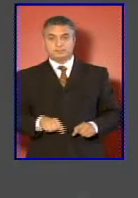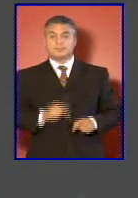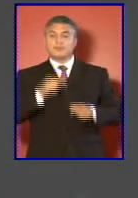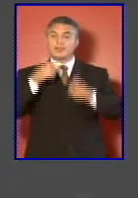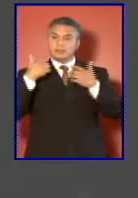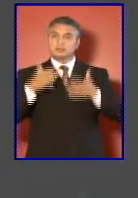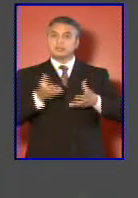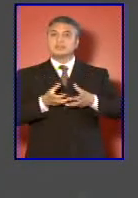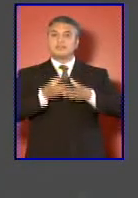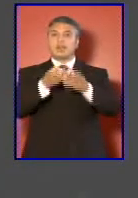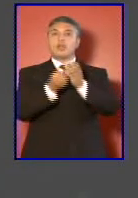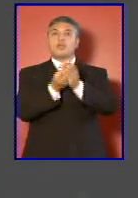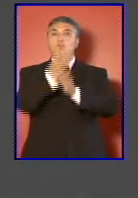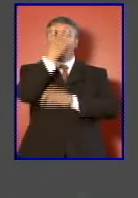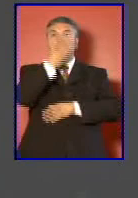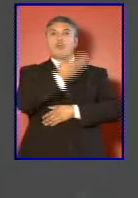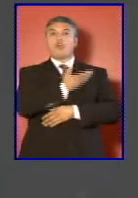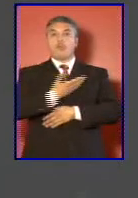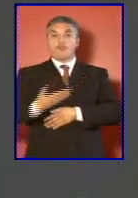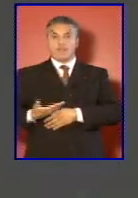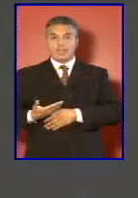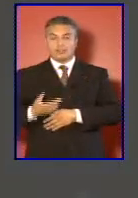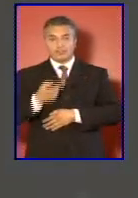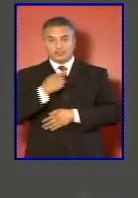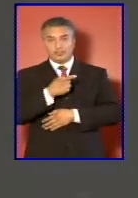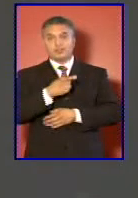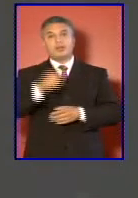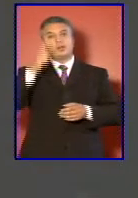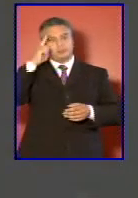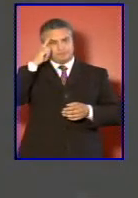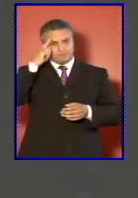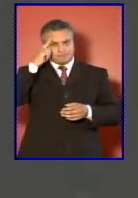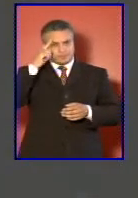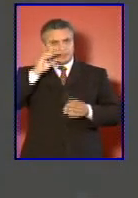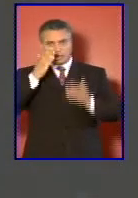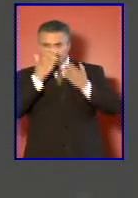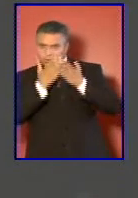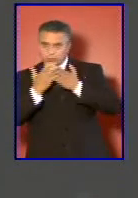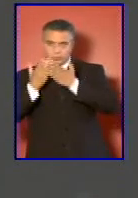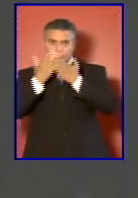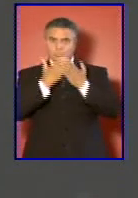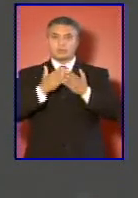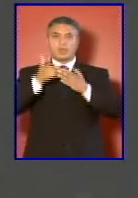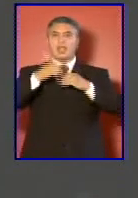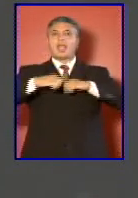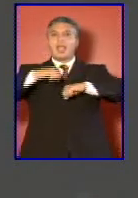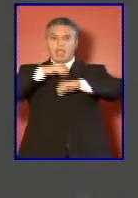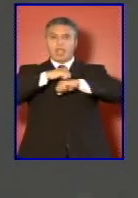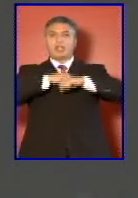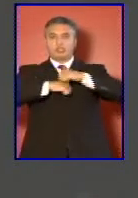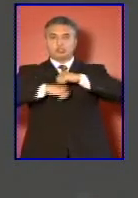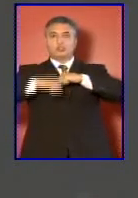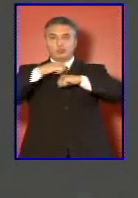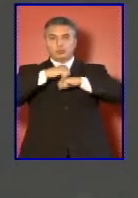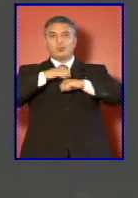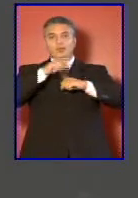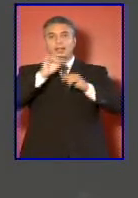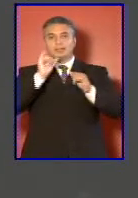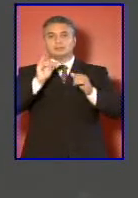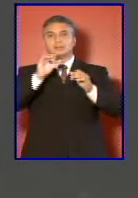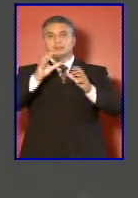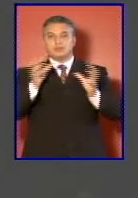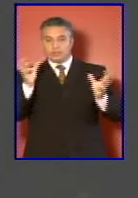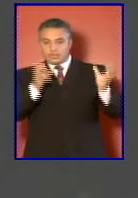llevaron al nuevo gobierno a replantear la estructura y la